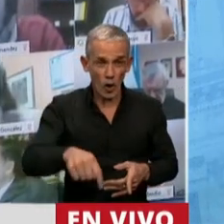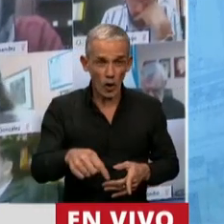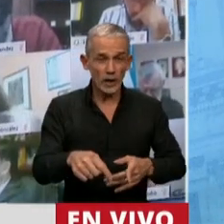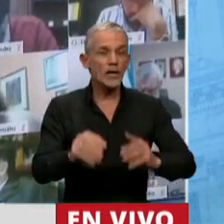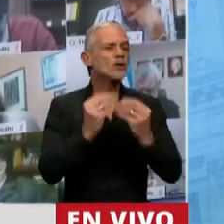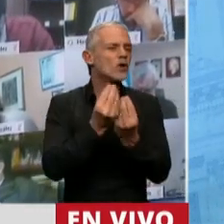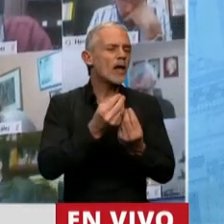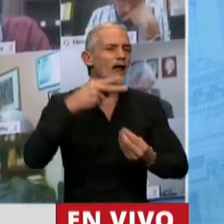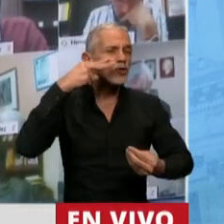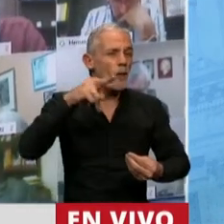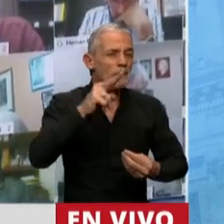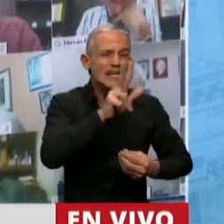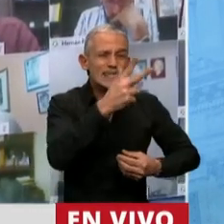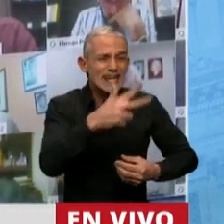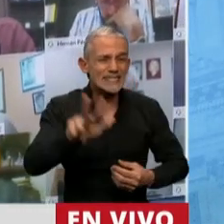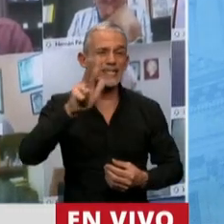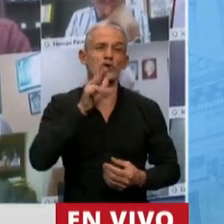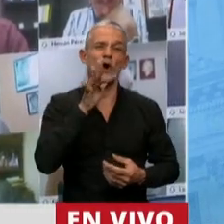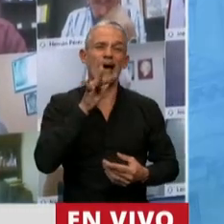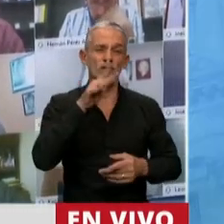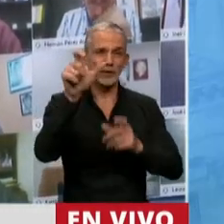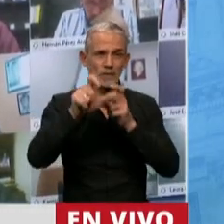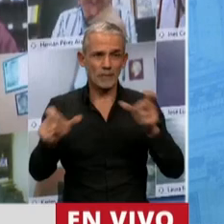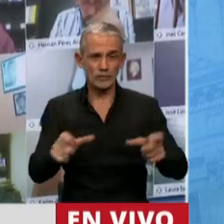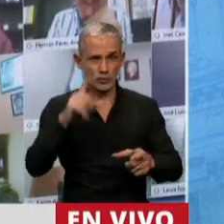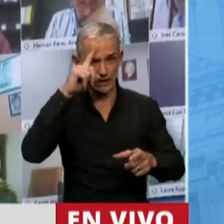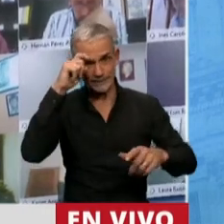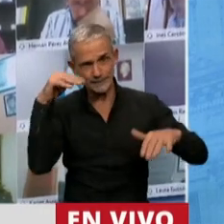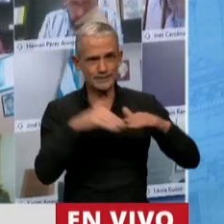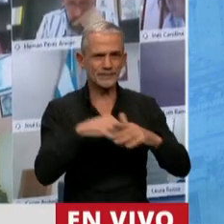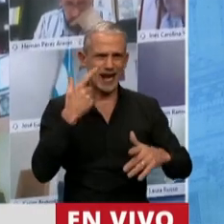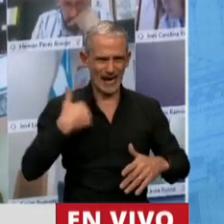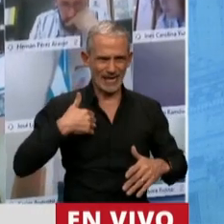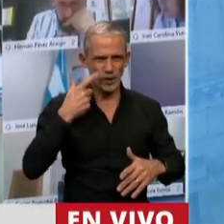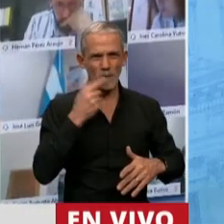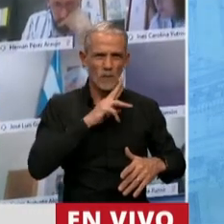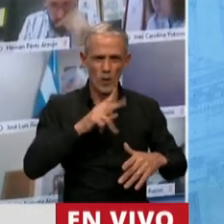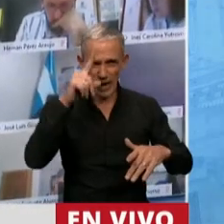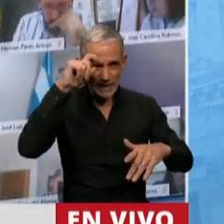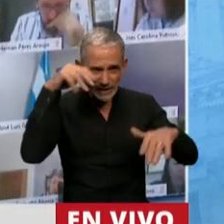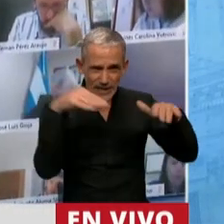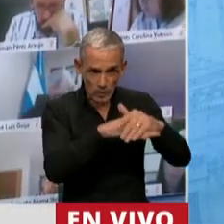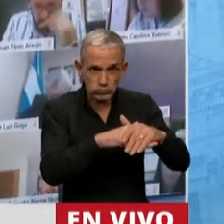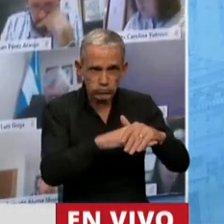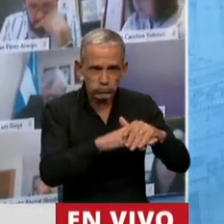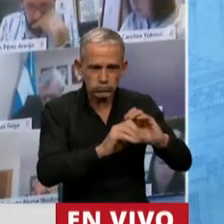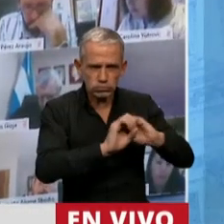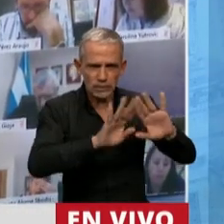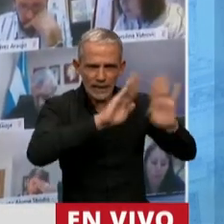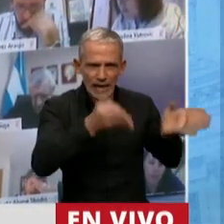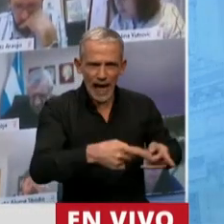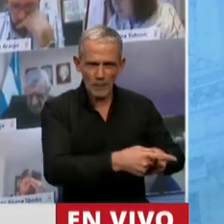son 2.314 argentinos y argentinas que están internados en terapia